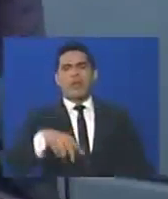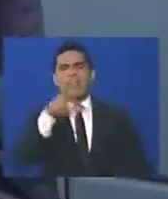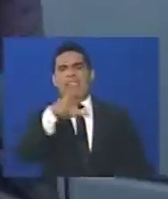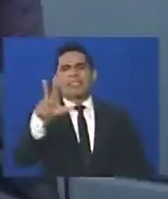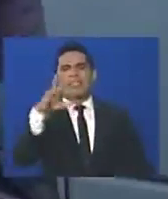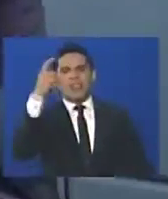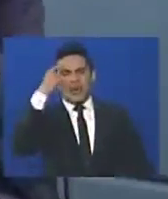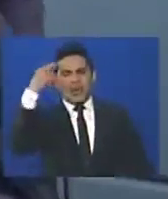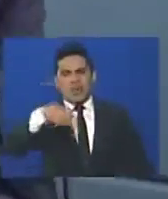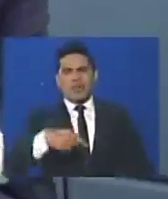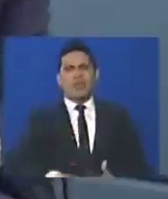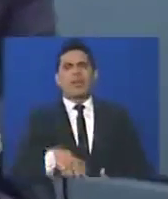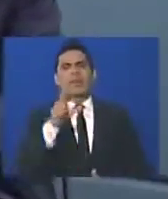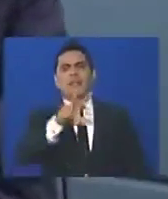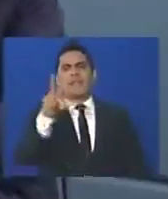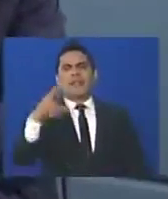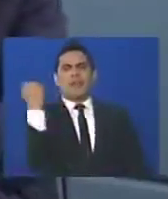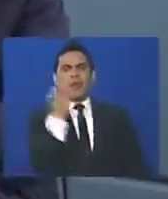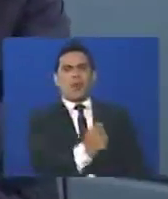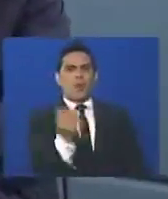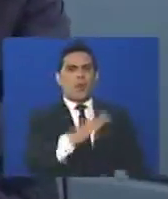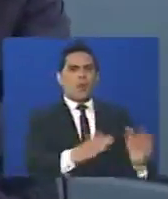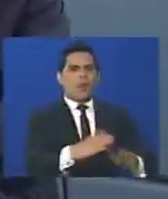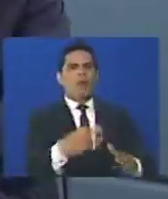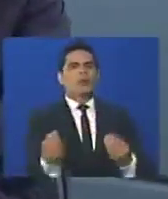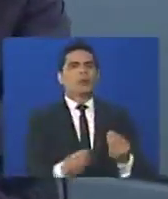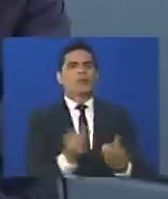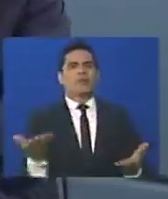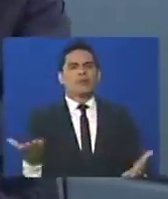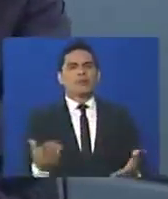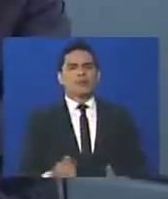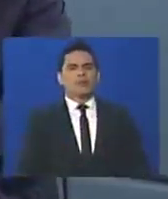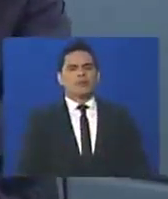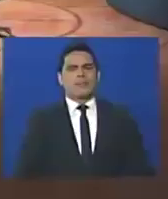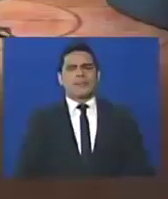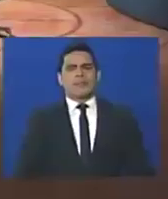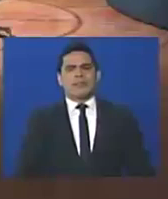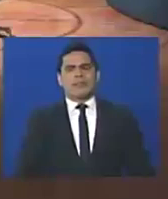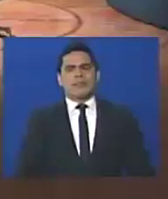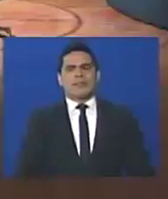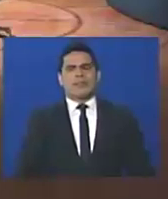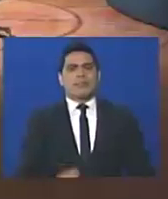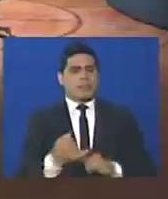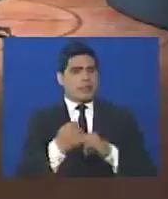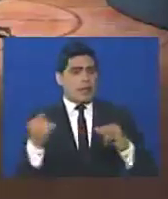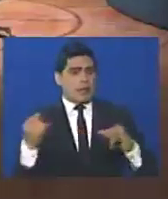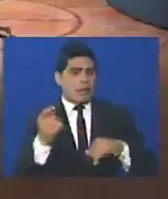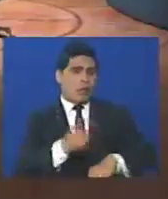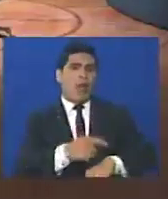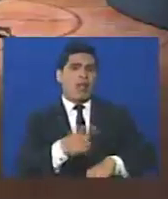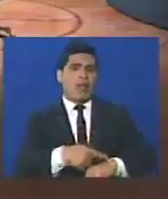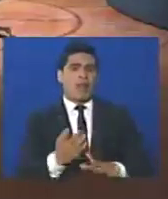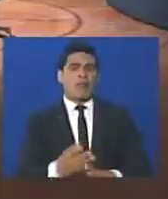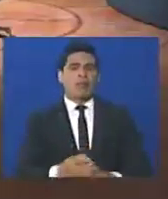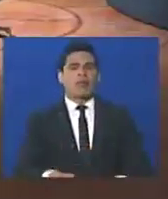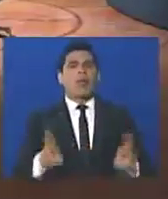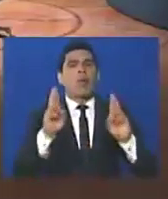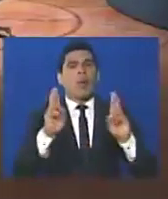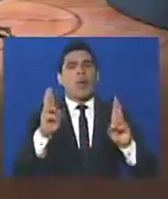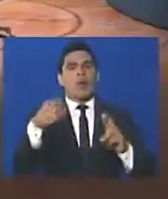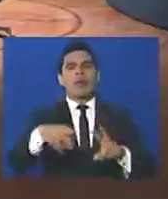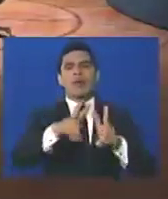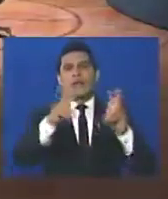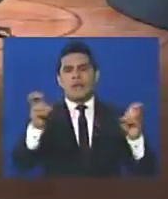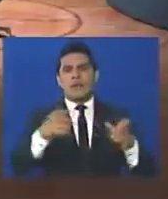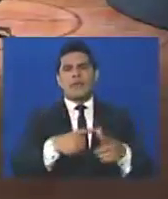en 35 días, ha habido 33 asesinatos, Claudio, tendremos que hacer más programas, ojalá que no sea sobre